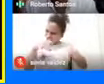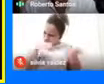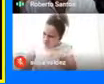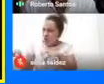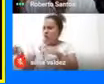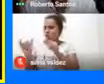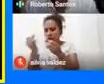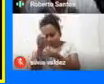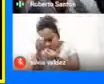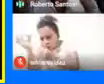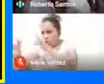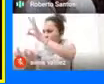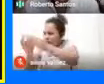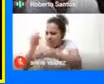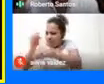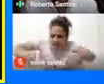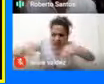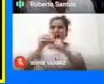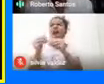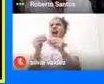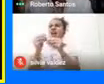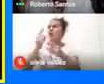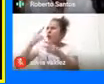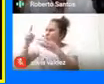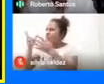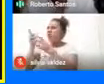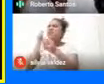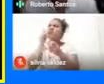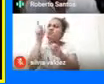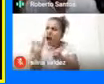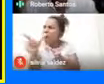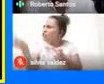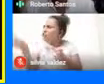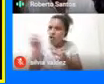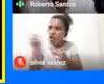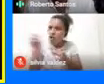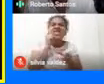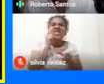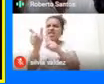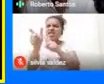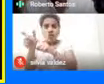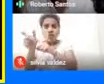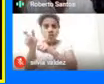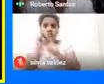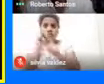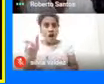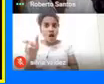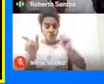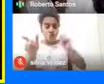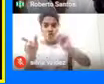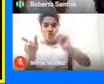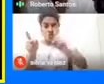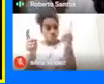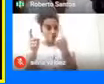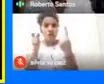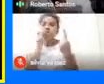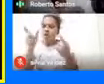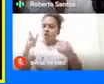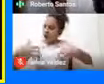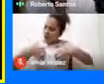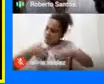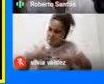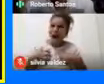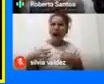madre tierra Frente a los otros seres Y hablo de los otros seres No solamente los humanos Hablo de los animales